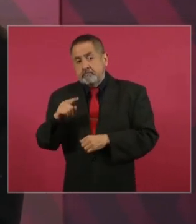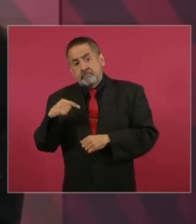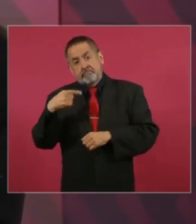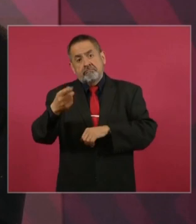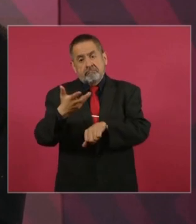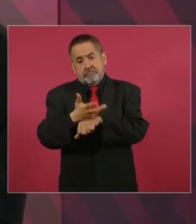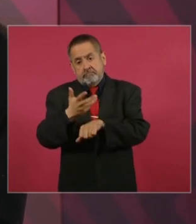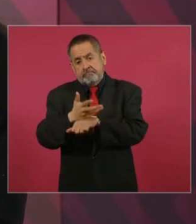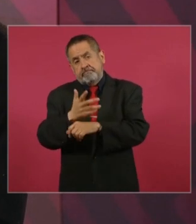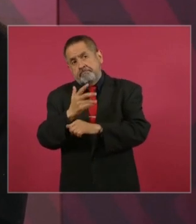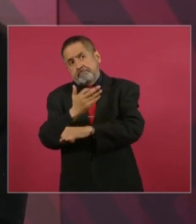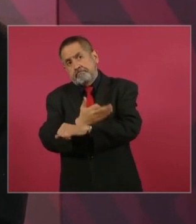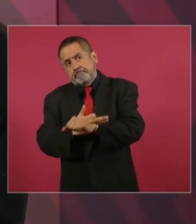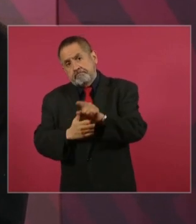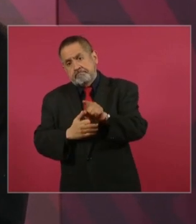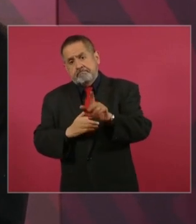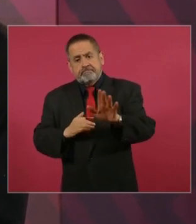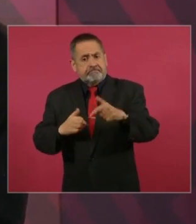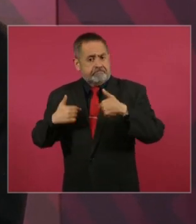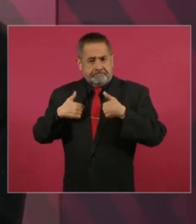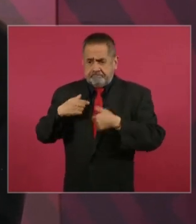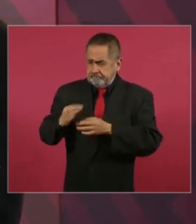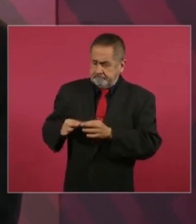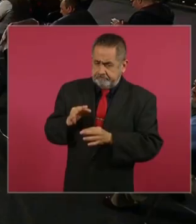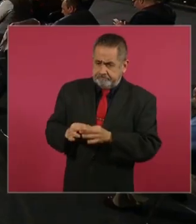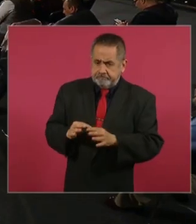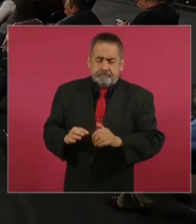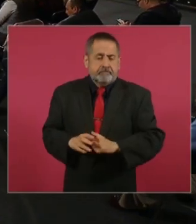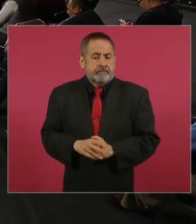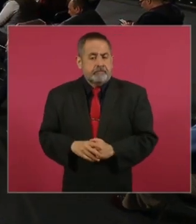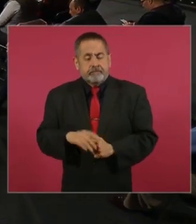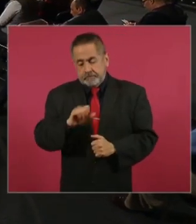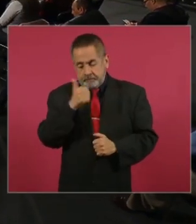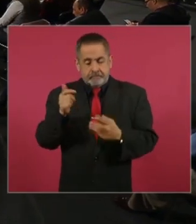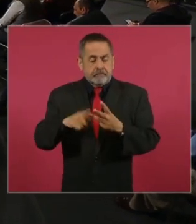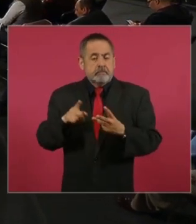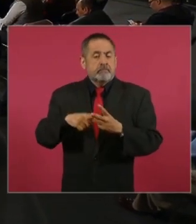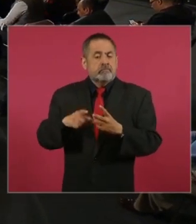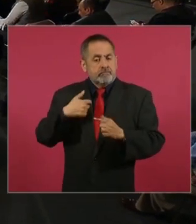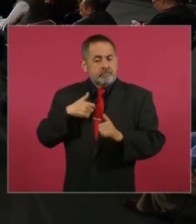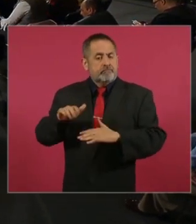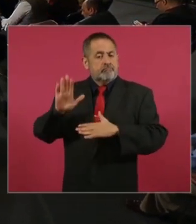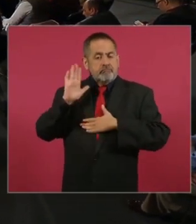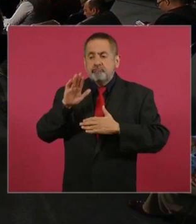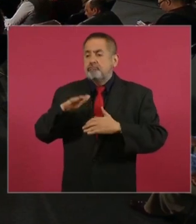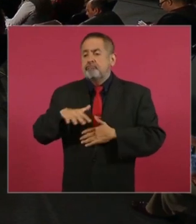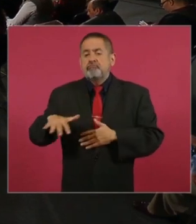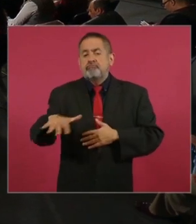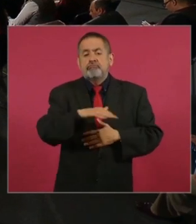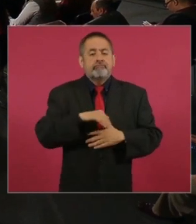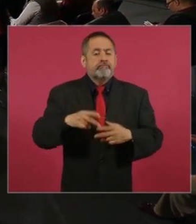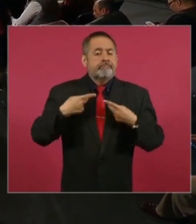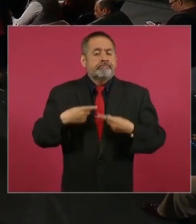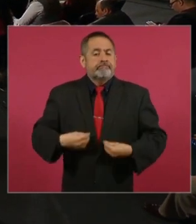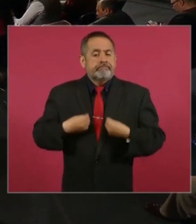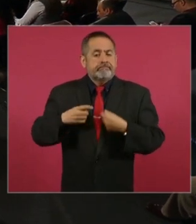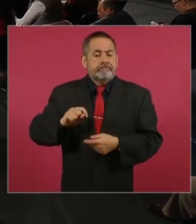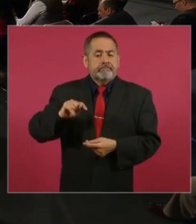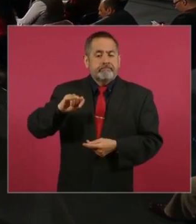estadounidense, el compromiso con la gente de Tijuana